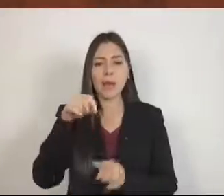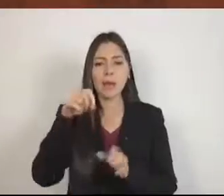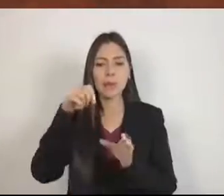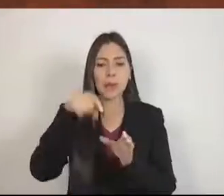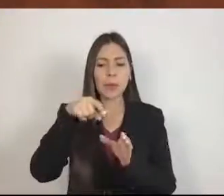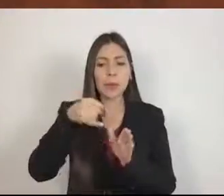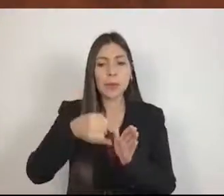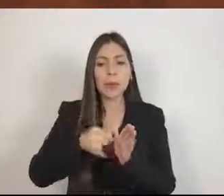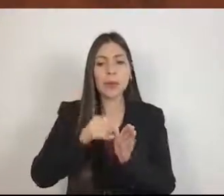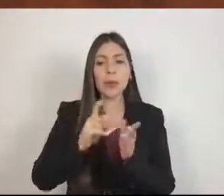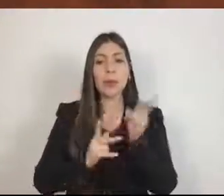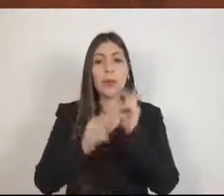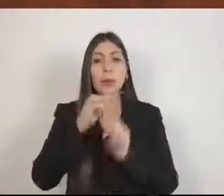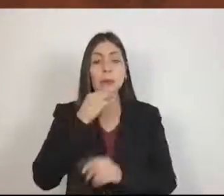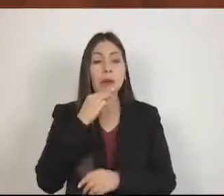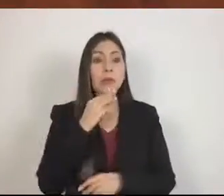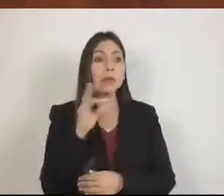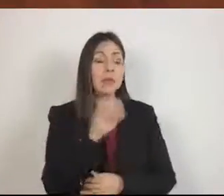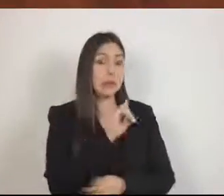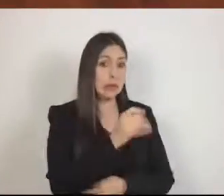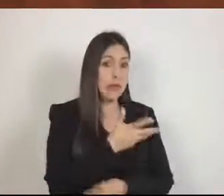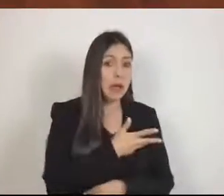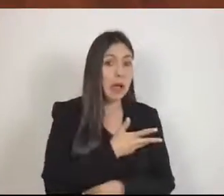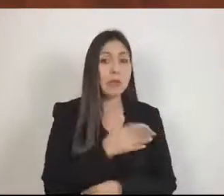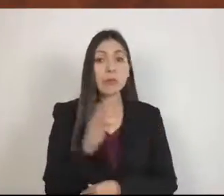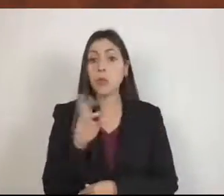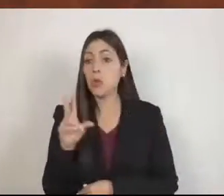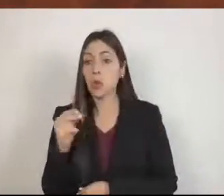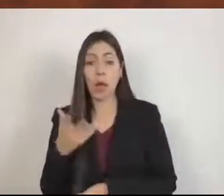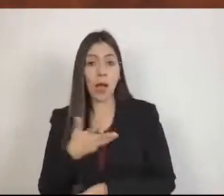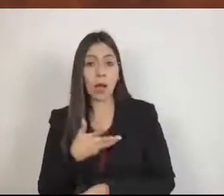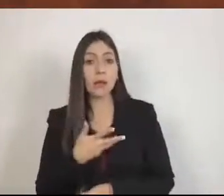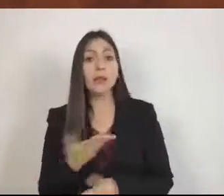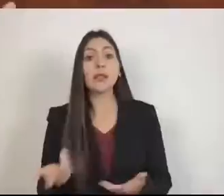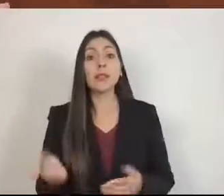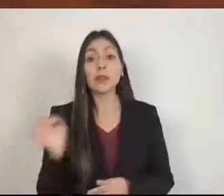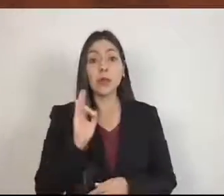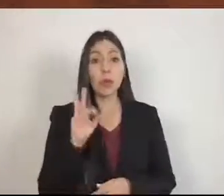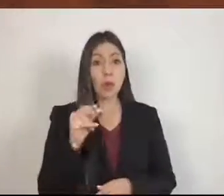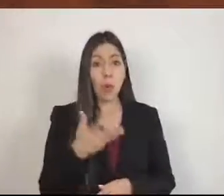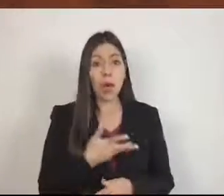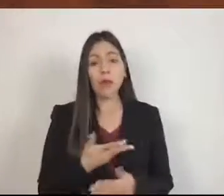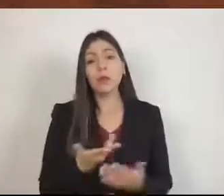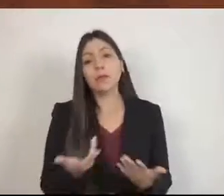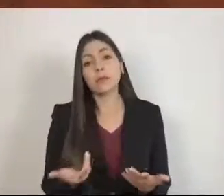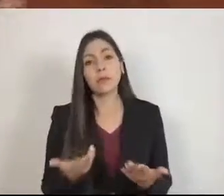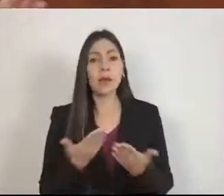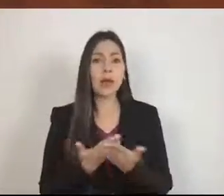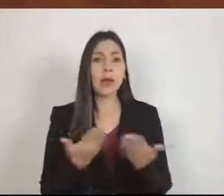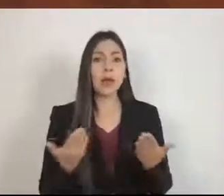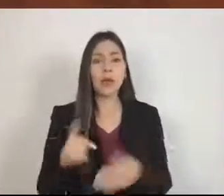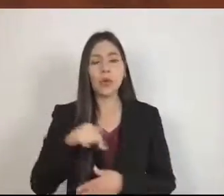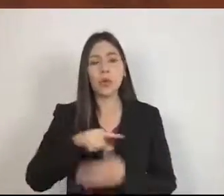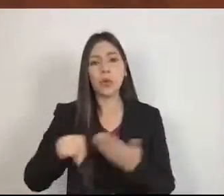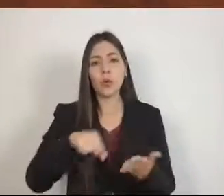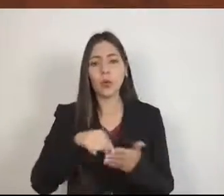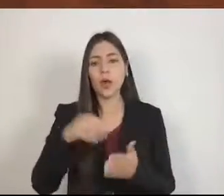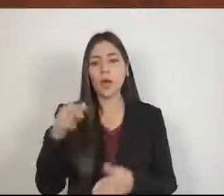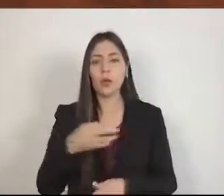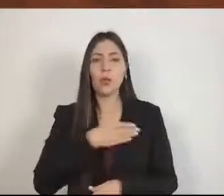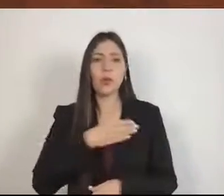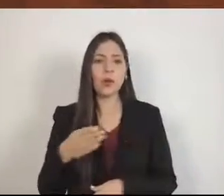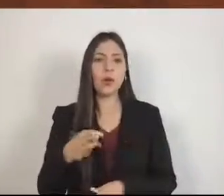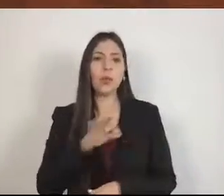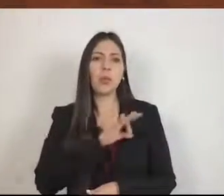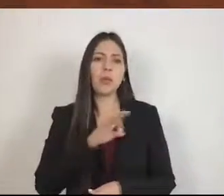los hay, si no los hubiera y la otra es si no los hay, pues bueno, estamos en el lugar propicio, usted lo comentó hace rato, para